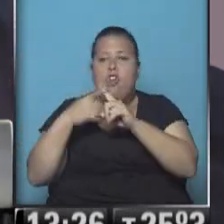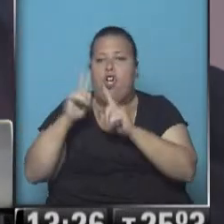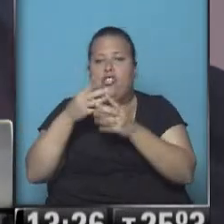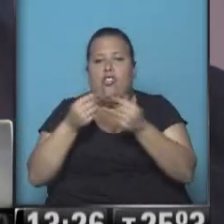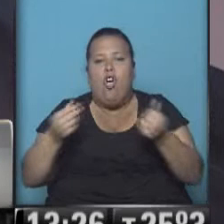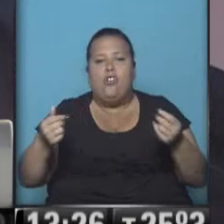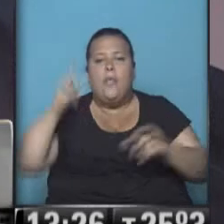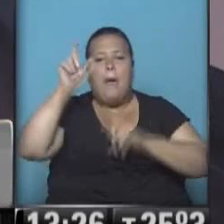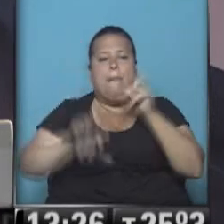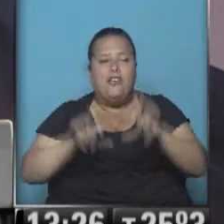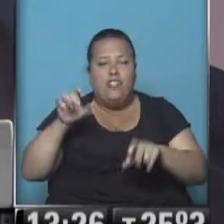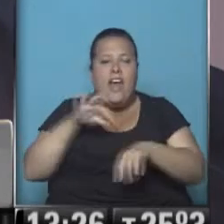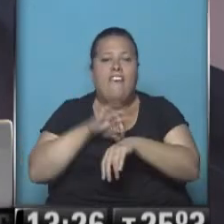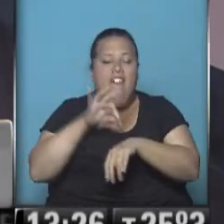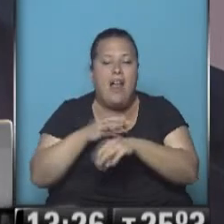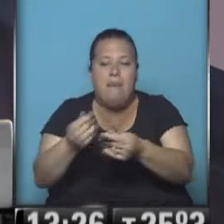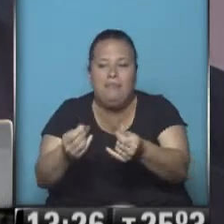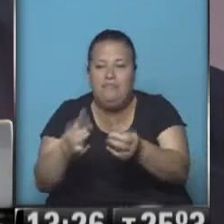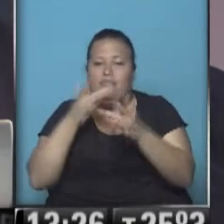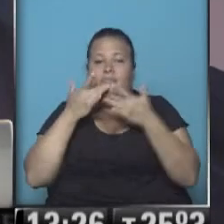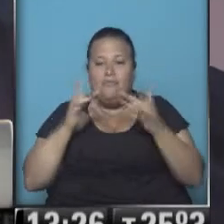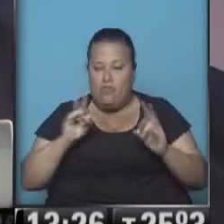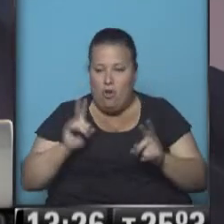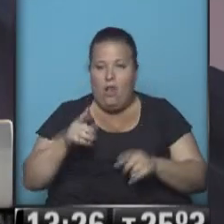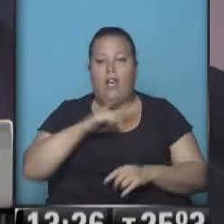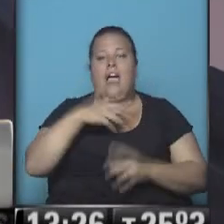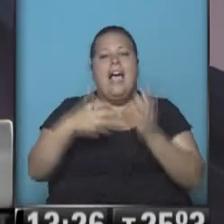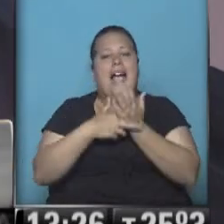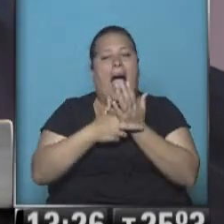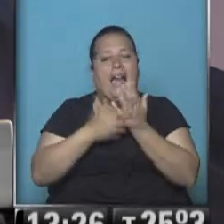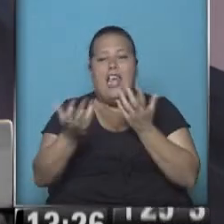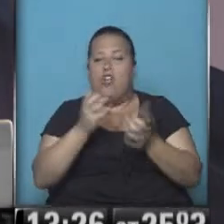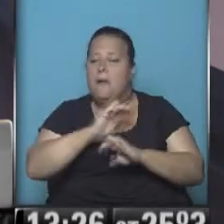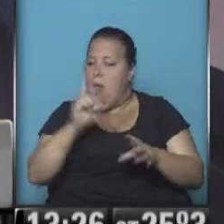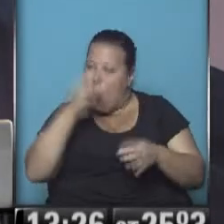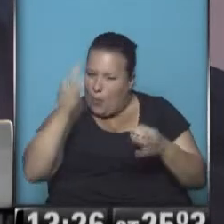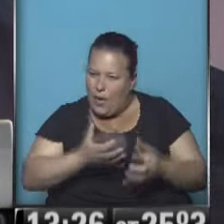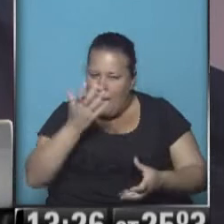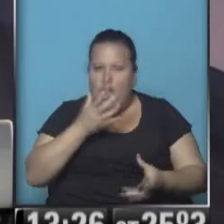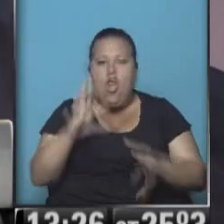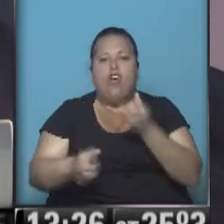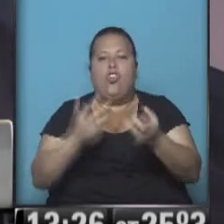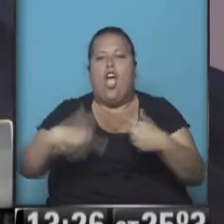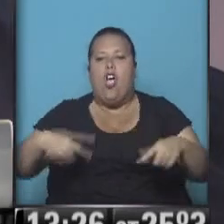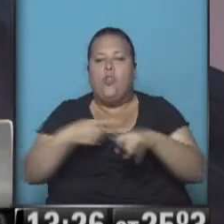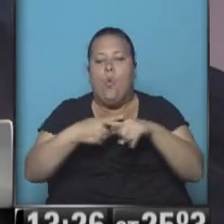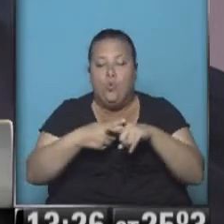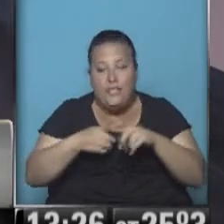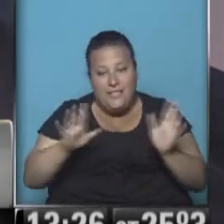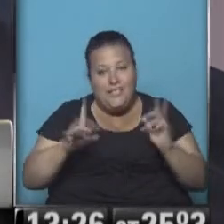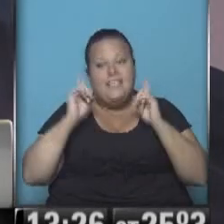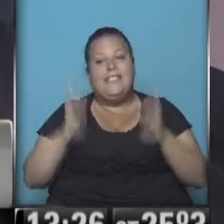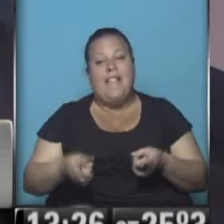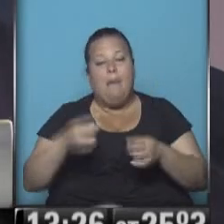con fluidos corporales de una persona enferma. No consumir carnes crudas o mal cocidas. No manipular objetos cortantes, y esto